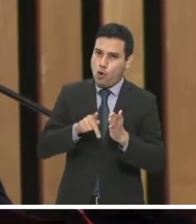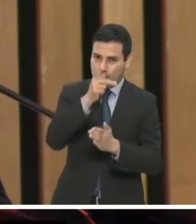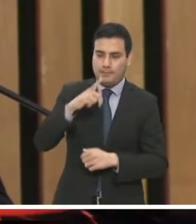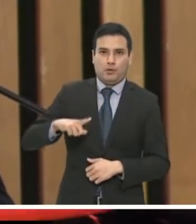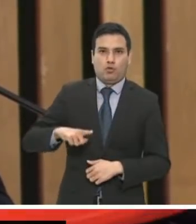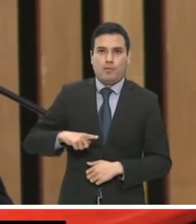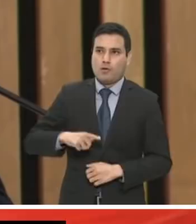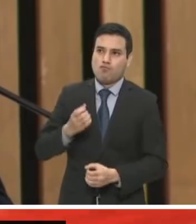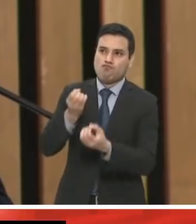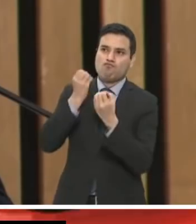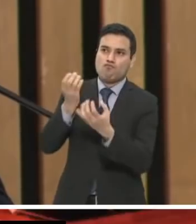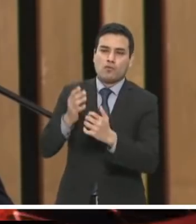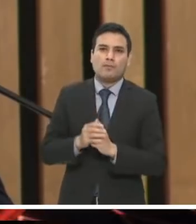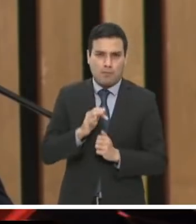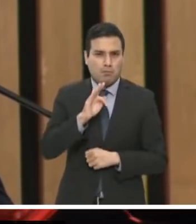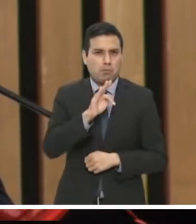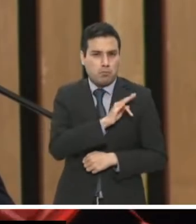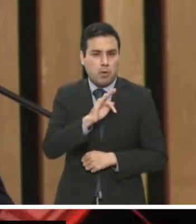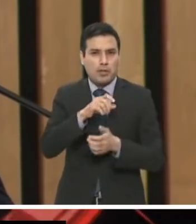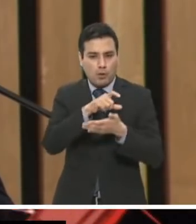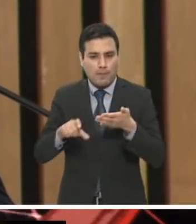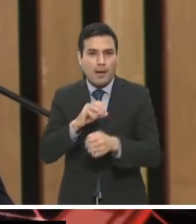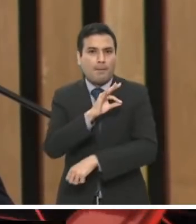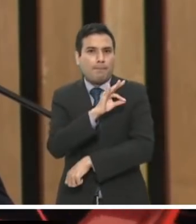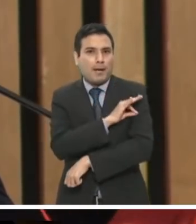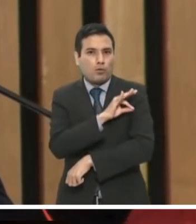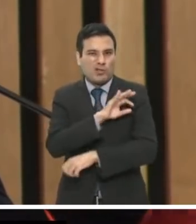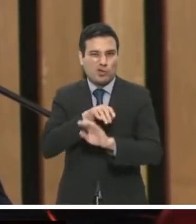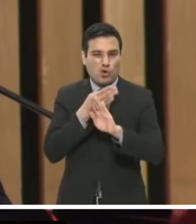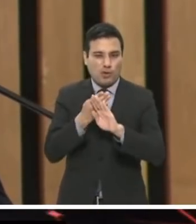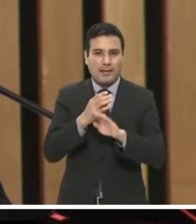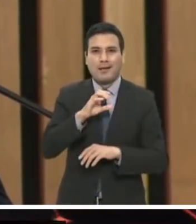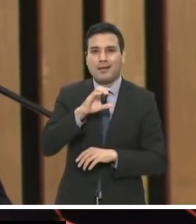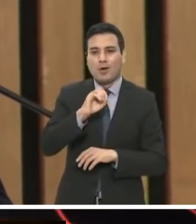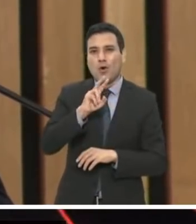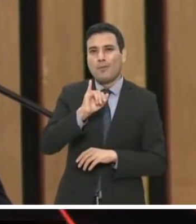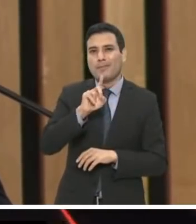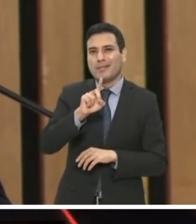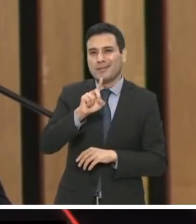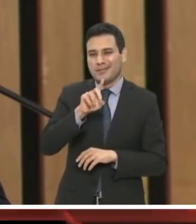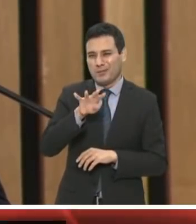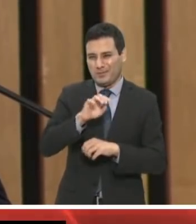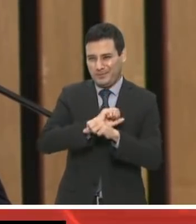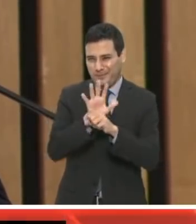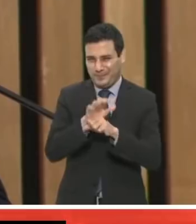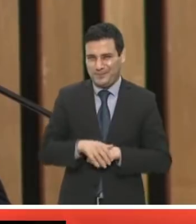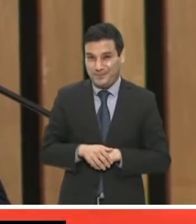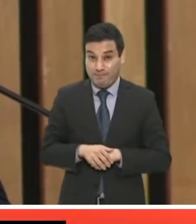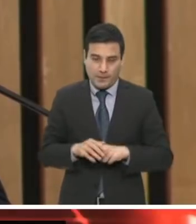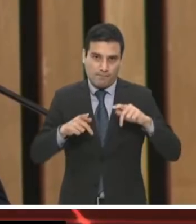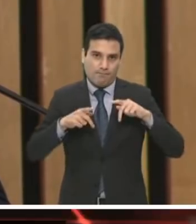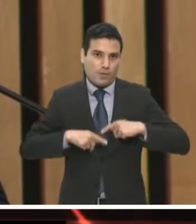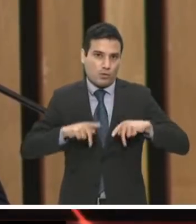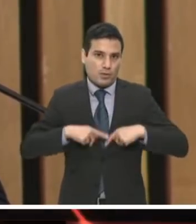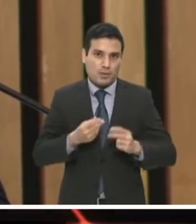utilizados en la compra de vacunas contra el virus SARS-CoV-2, que ha puesto en vilo la salud